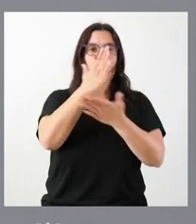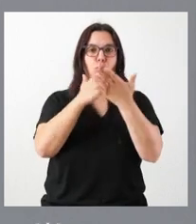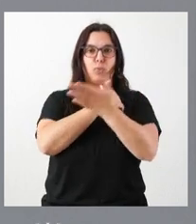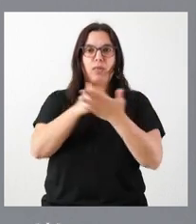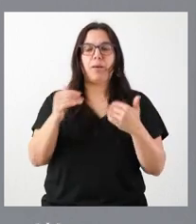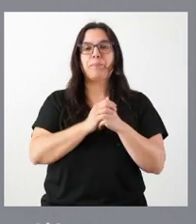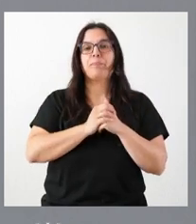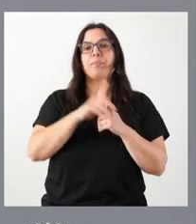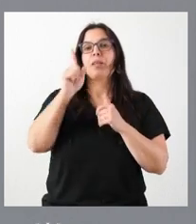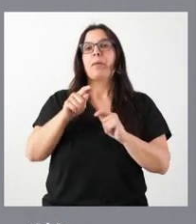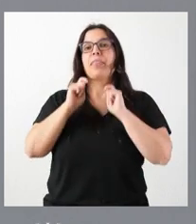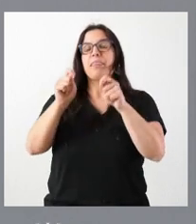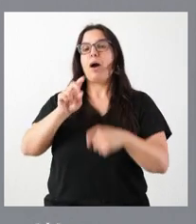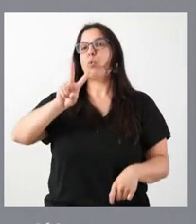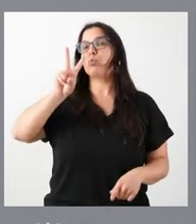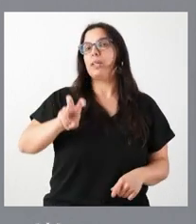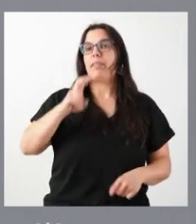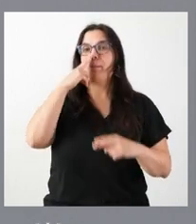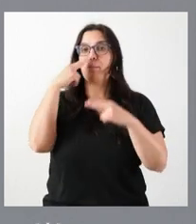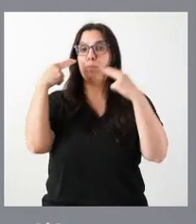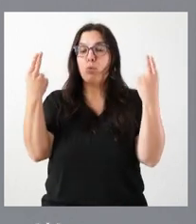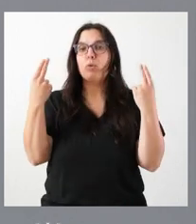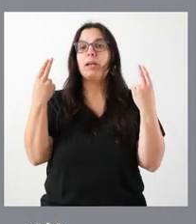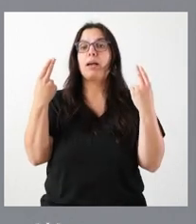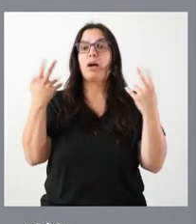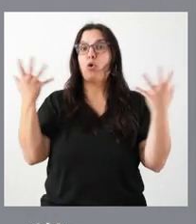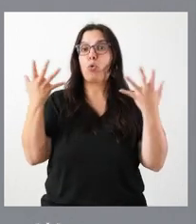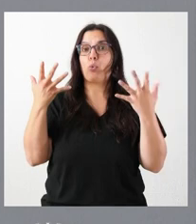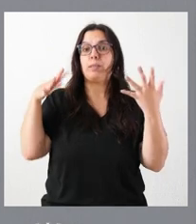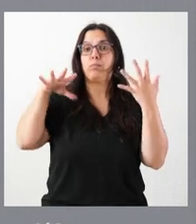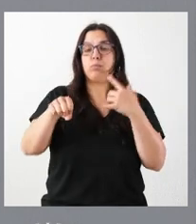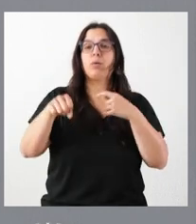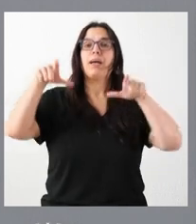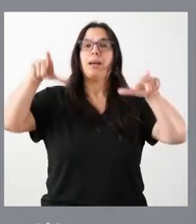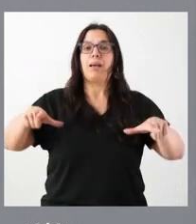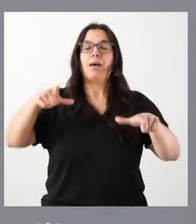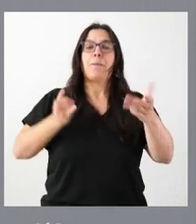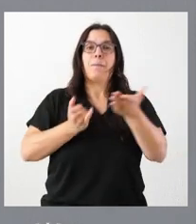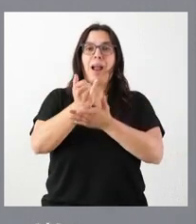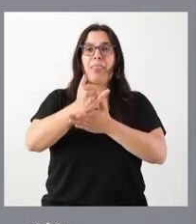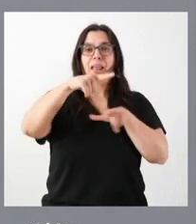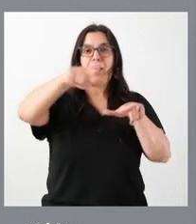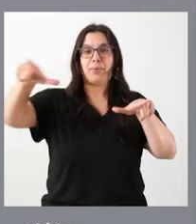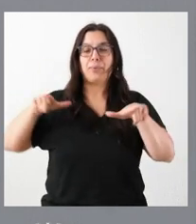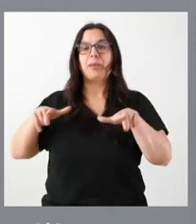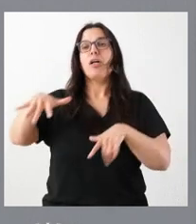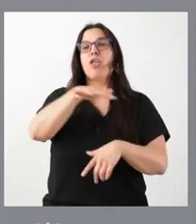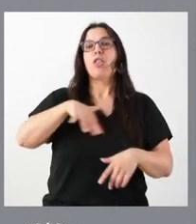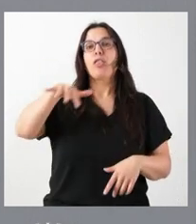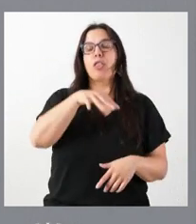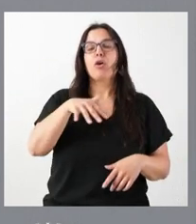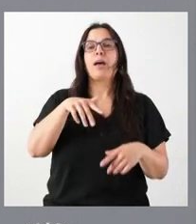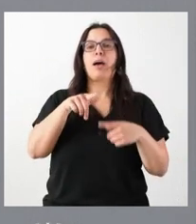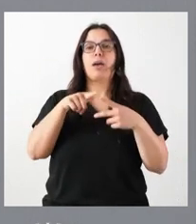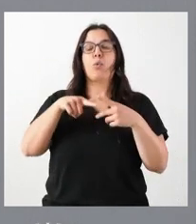Se declara de utilidad pública y urgente ocupación la concentración parcelaria en la zona de Tordehumos, Villabrájima y Morales